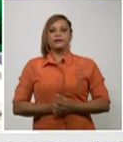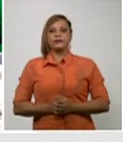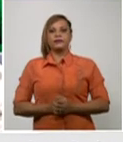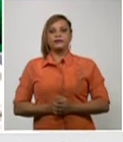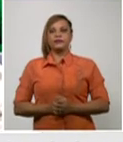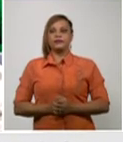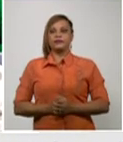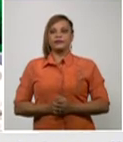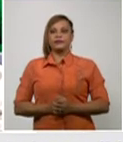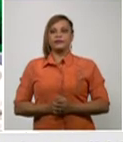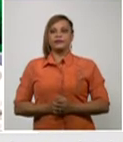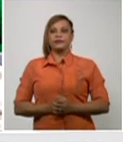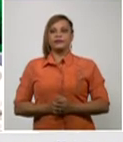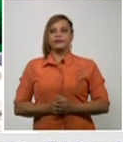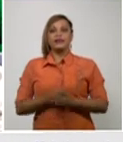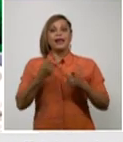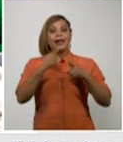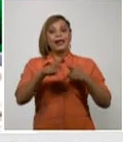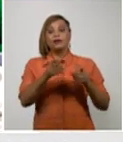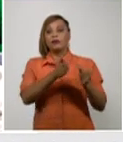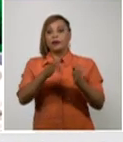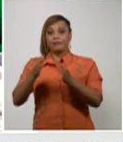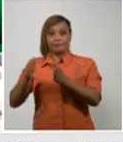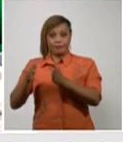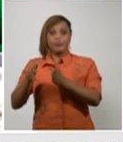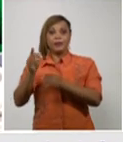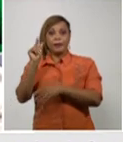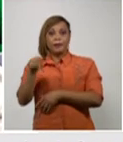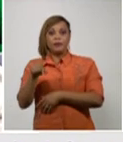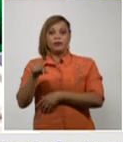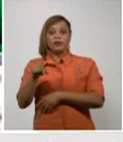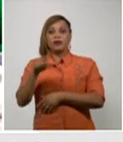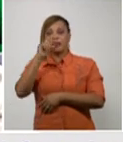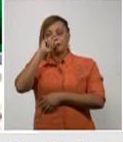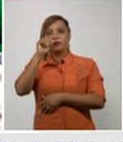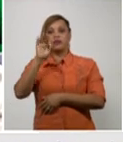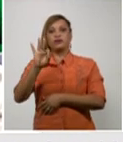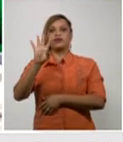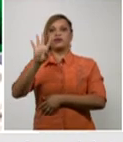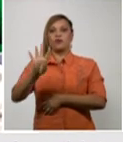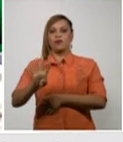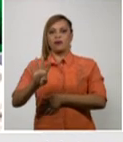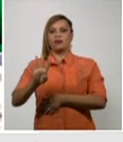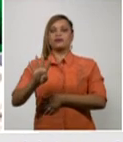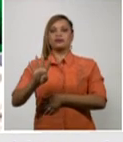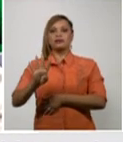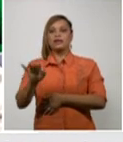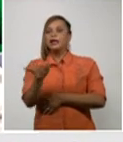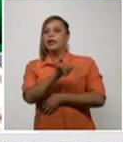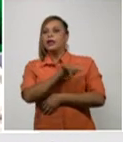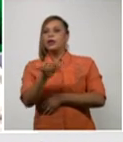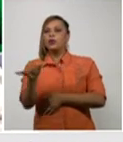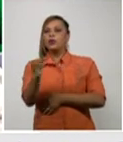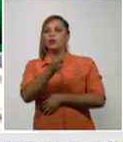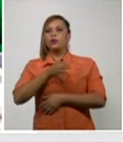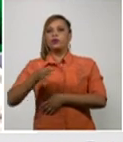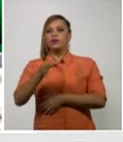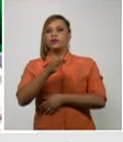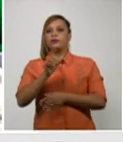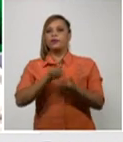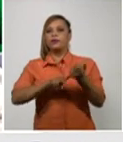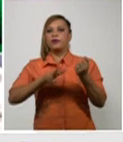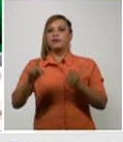El otro paciente es un paciente de 84 años de edad, también del municipio y la provincia de